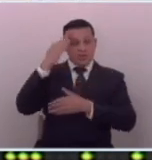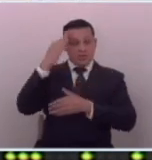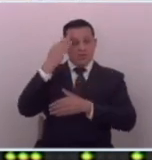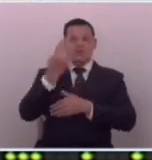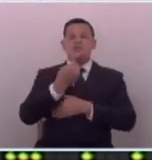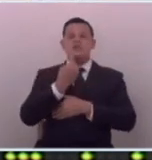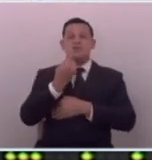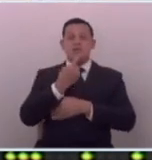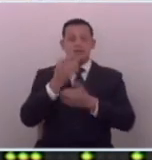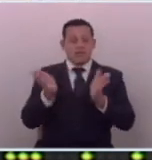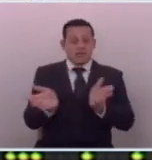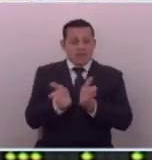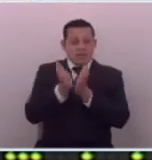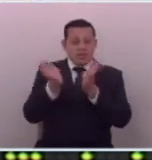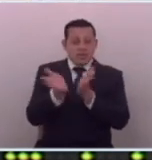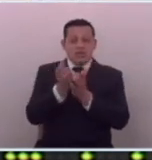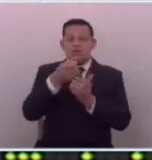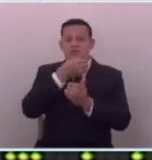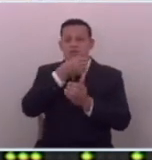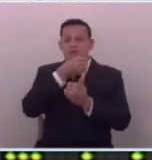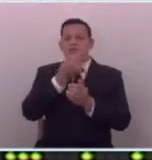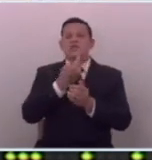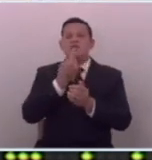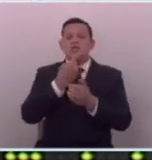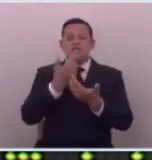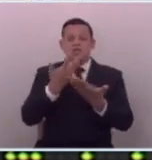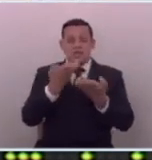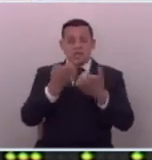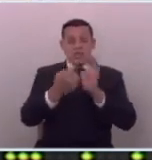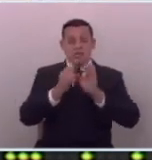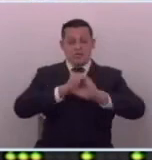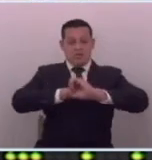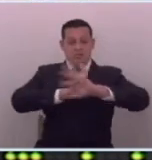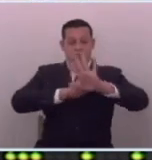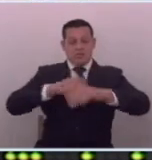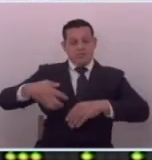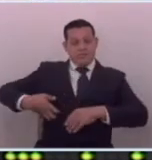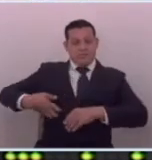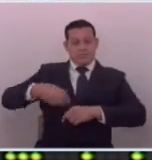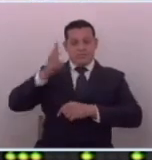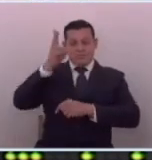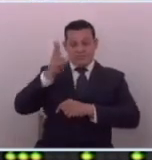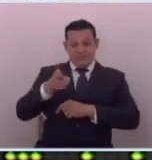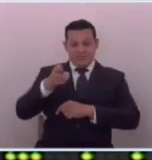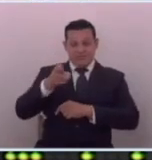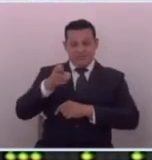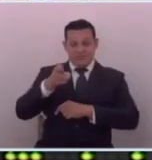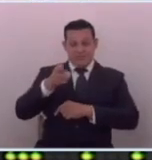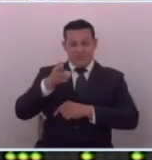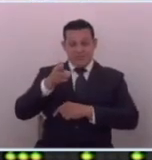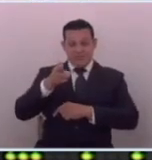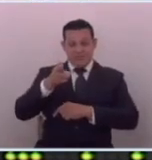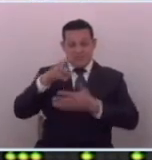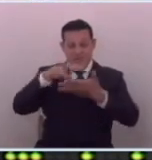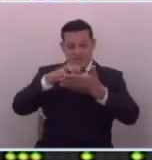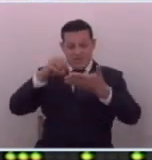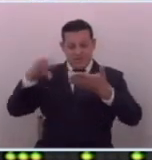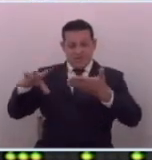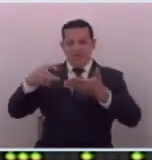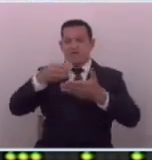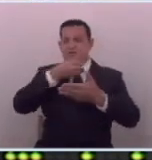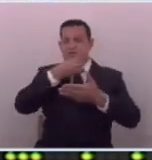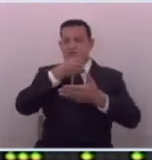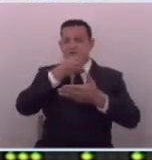quienes intentan informarles y quienes quieren mentirles ellos mismos le han quitado ese monopolio de la